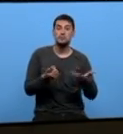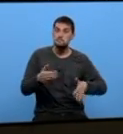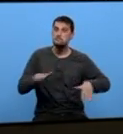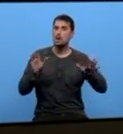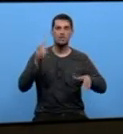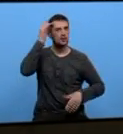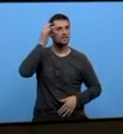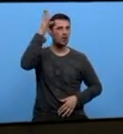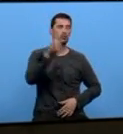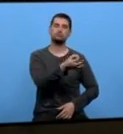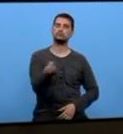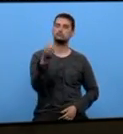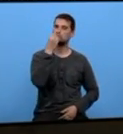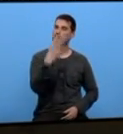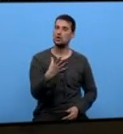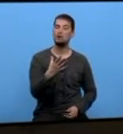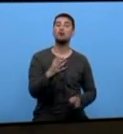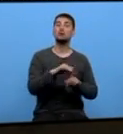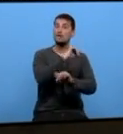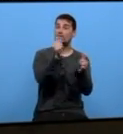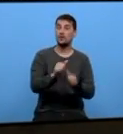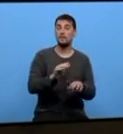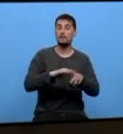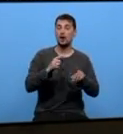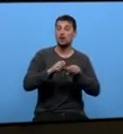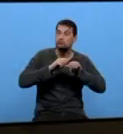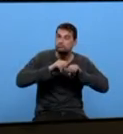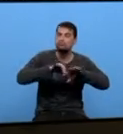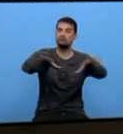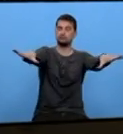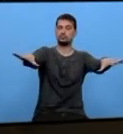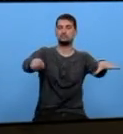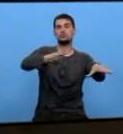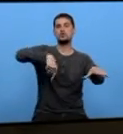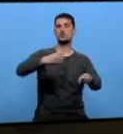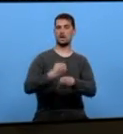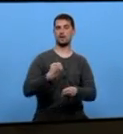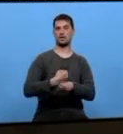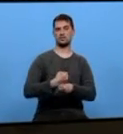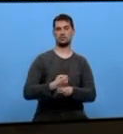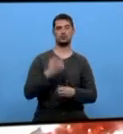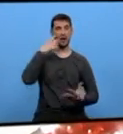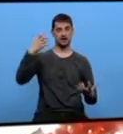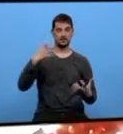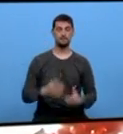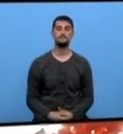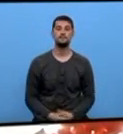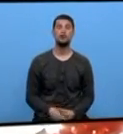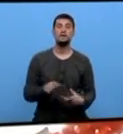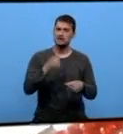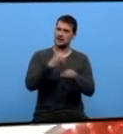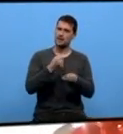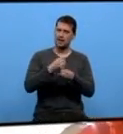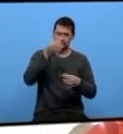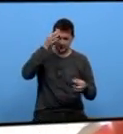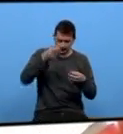unha idea estupenda por lo menos é unha forma de dar a conocer de dar a conocer a nosa arte Un traballo minucioso